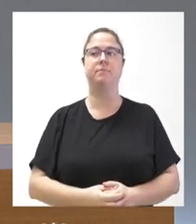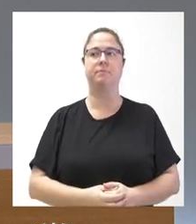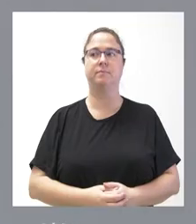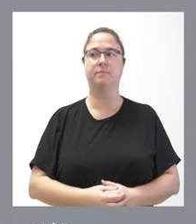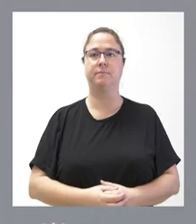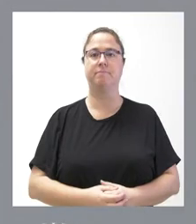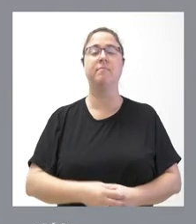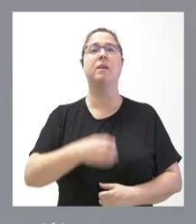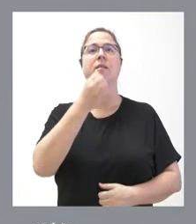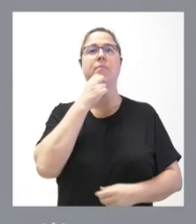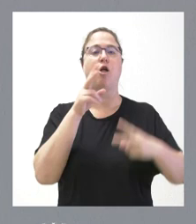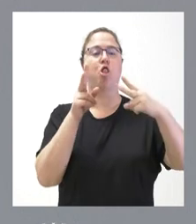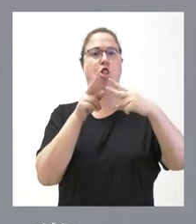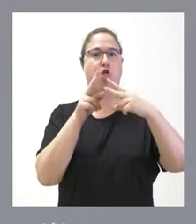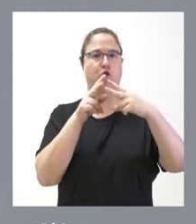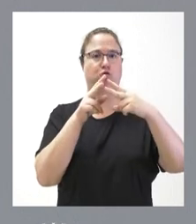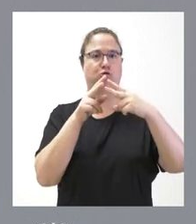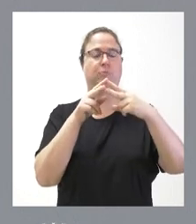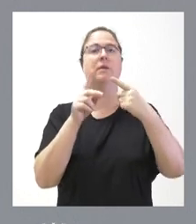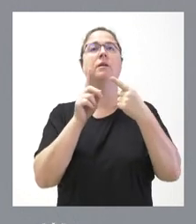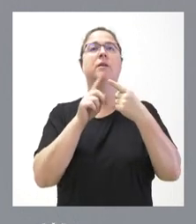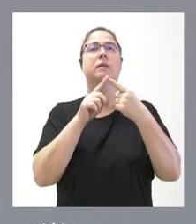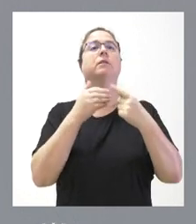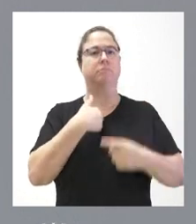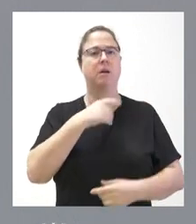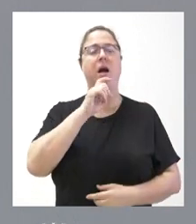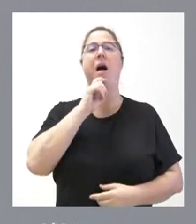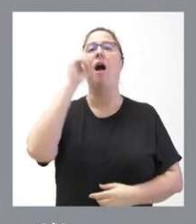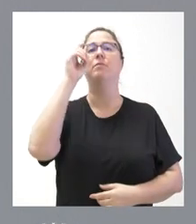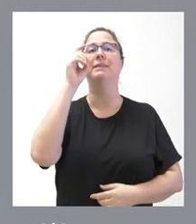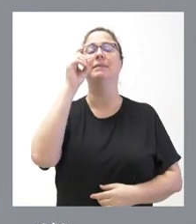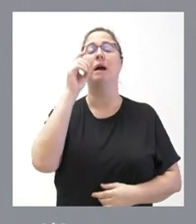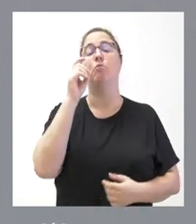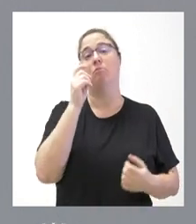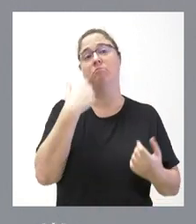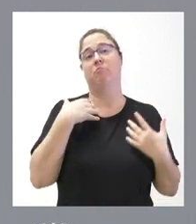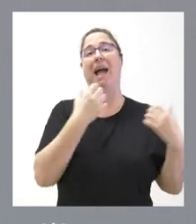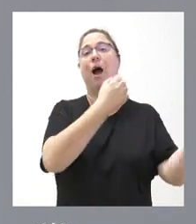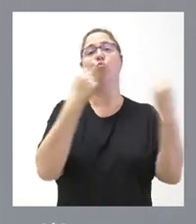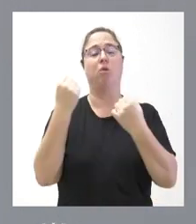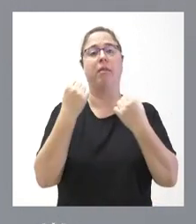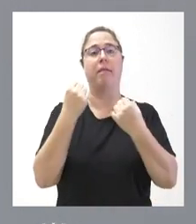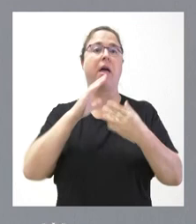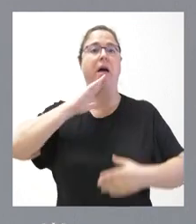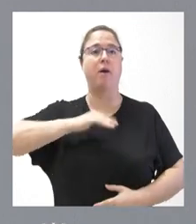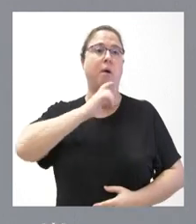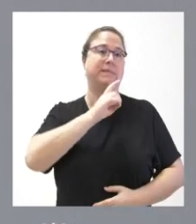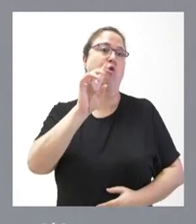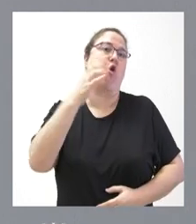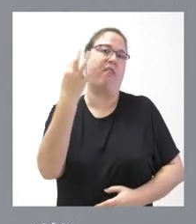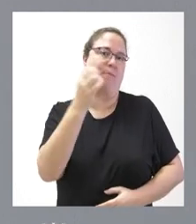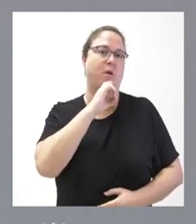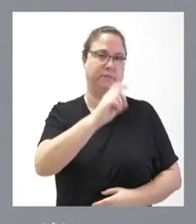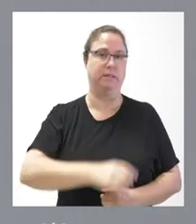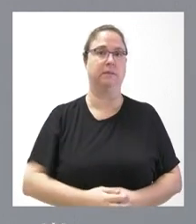Bien, me plantea dos cuestiones. Nosotros notificamos ante las autoridades correspondientes aquello que tenemos que notificar y